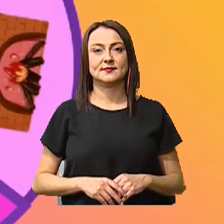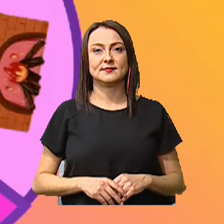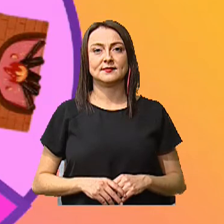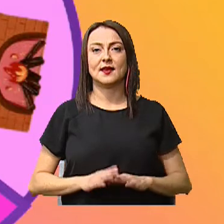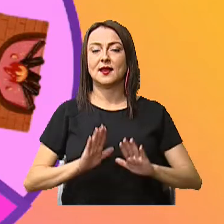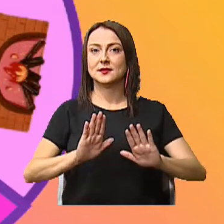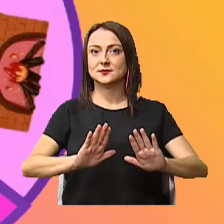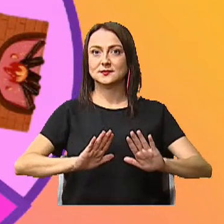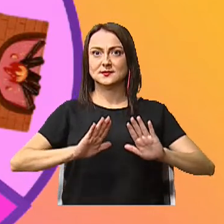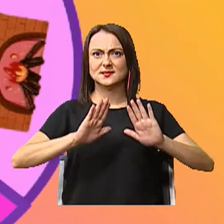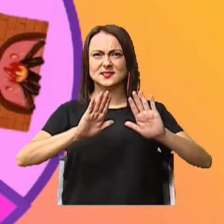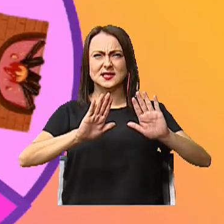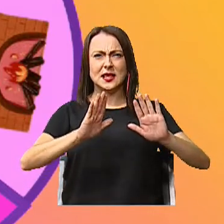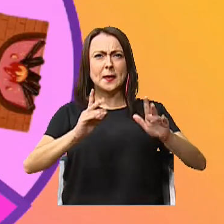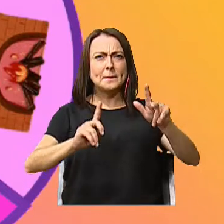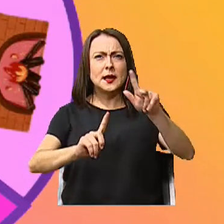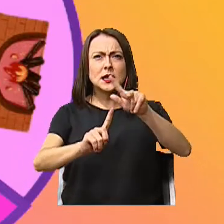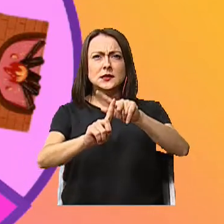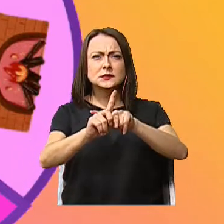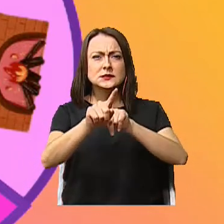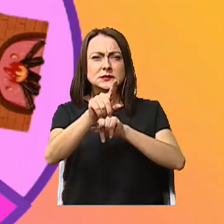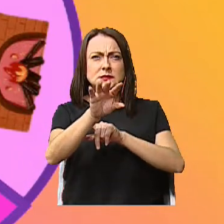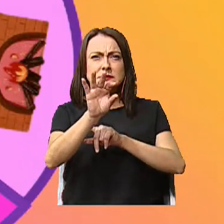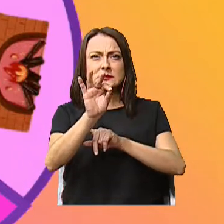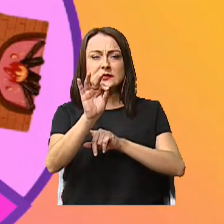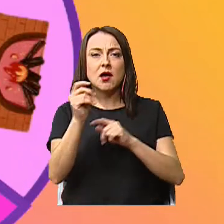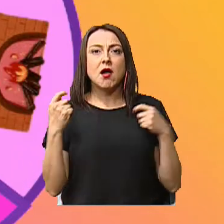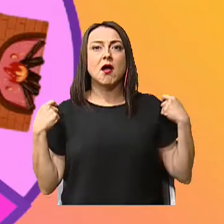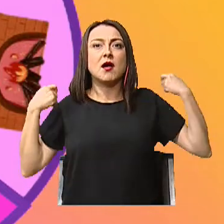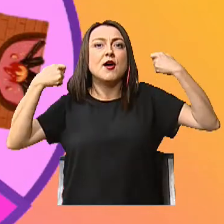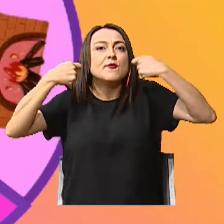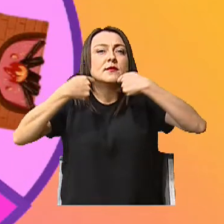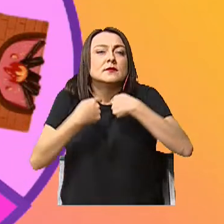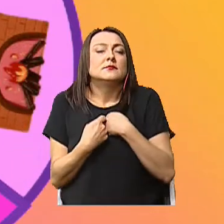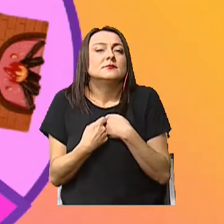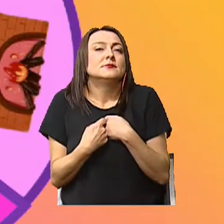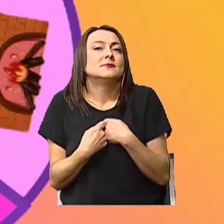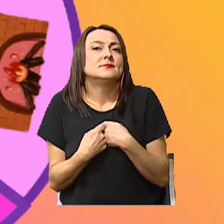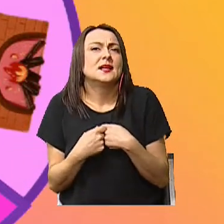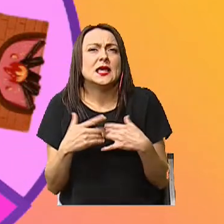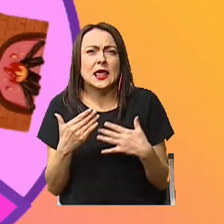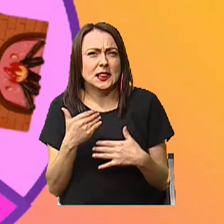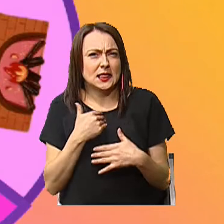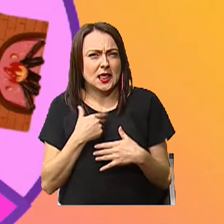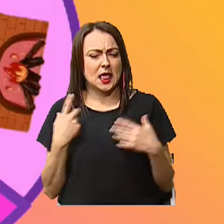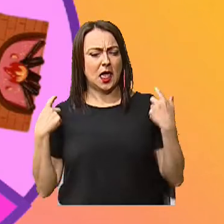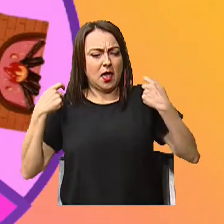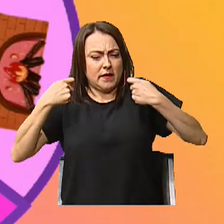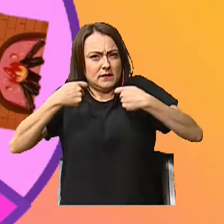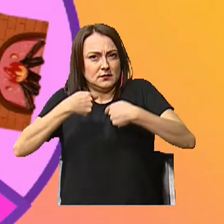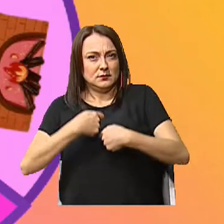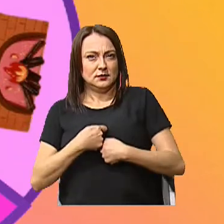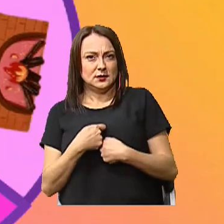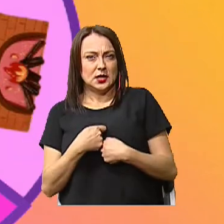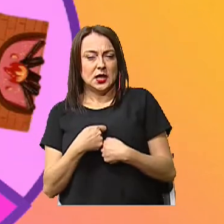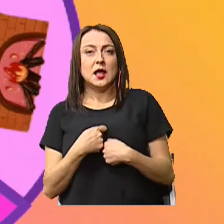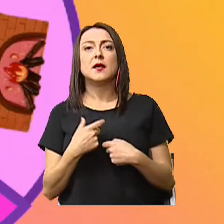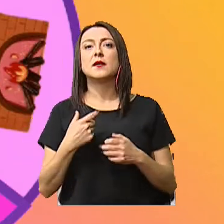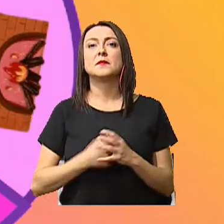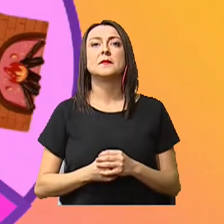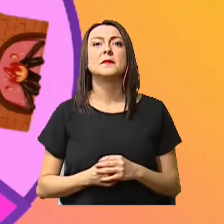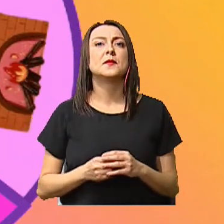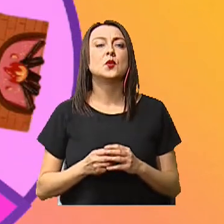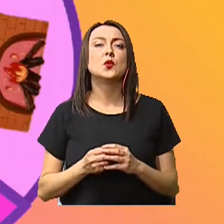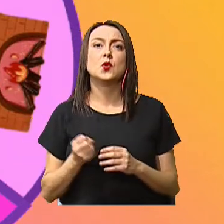Excelente. ¿Qué aparece? Aparece un abrigo. ¿Qué produce este objeto? ¿Nos va a producir